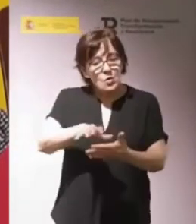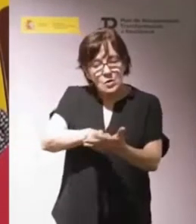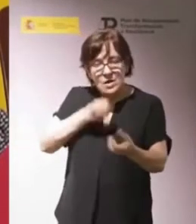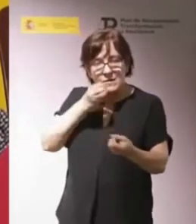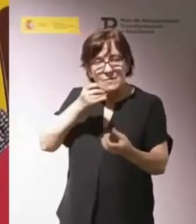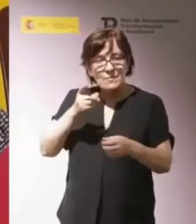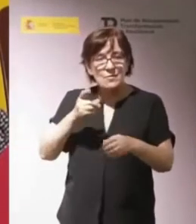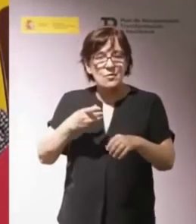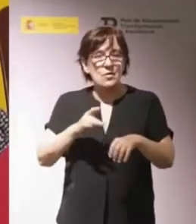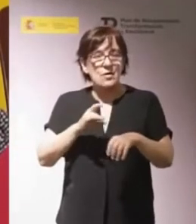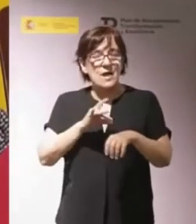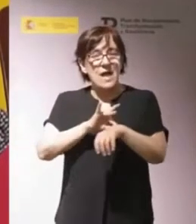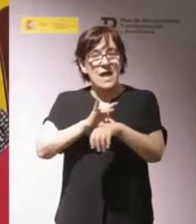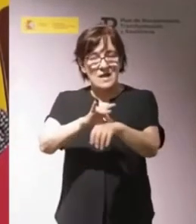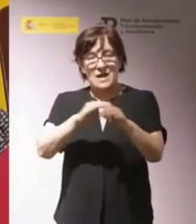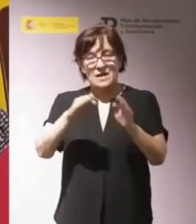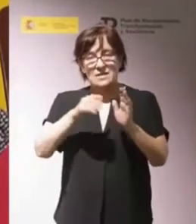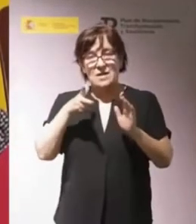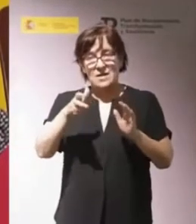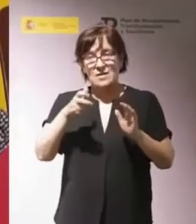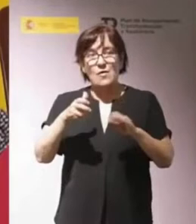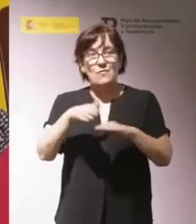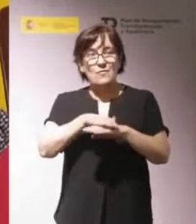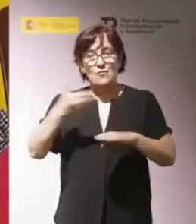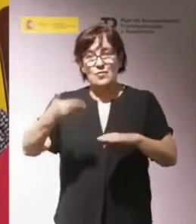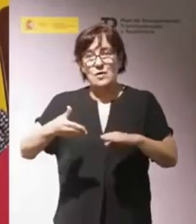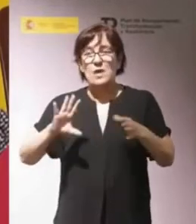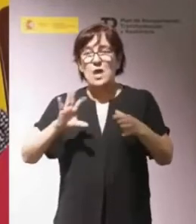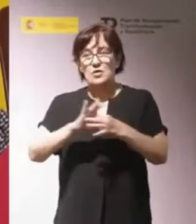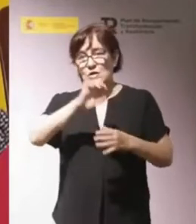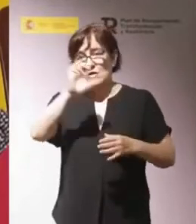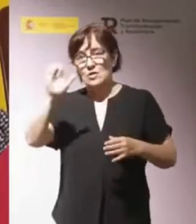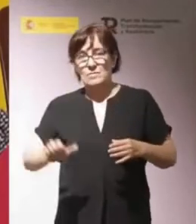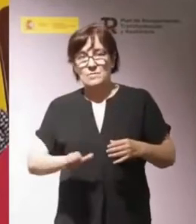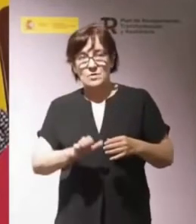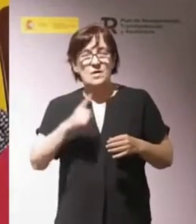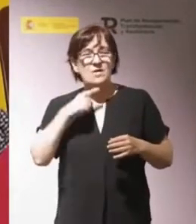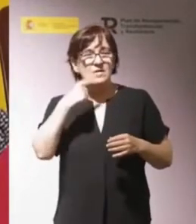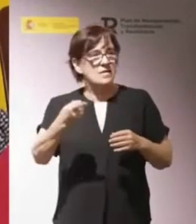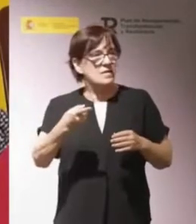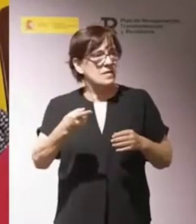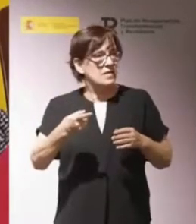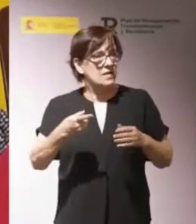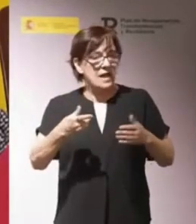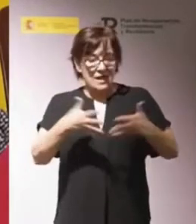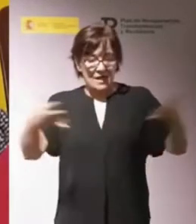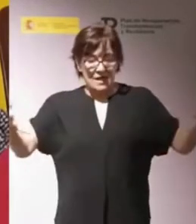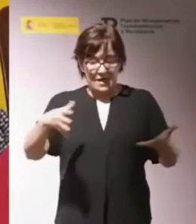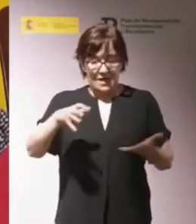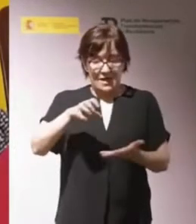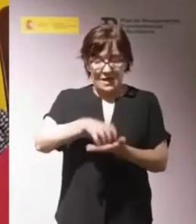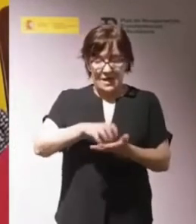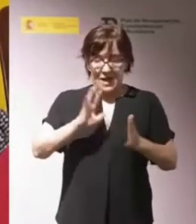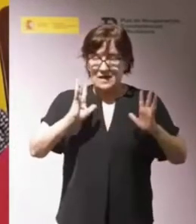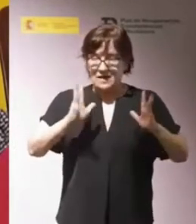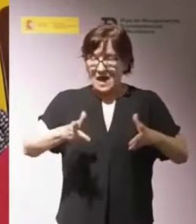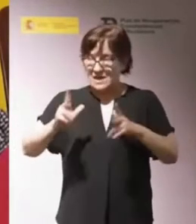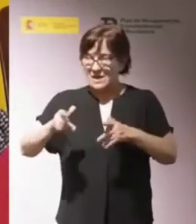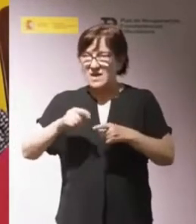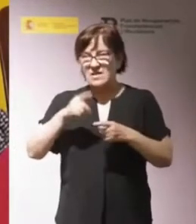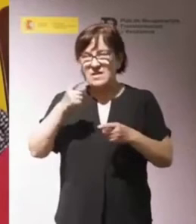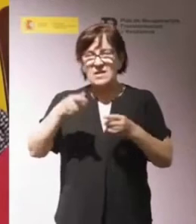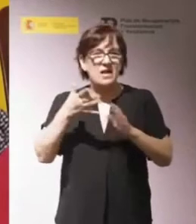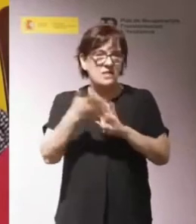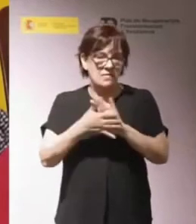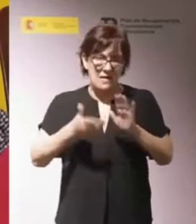de la Agencia de Derechos Fundamentales de la Unión Europea sí que habla del tamaño de las residencias, aunque obviamente aquí llevamos